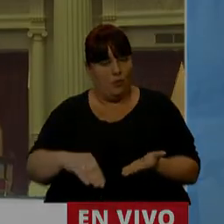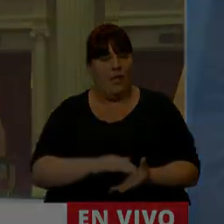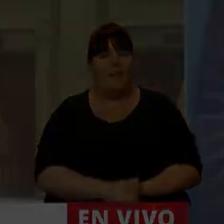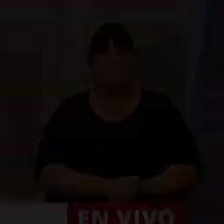Ginocchio. Ginocchio.